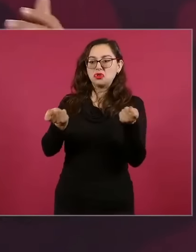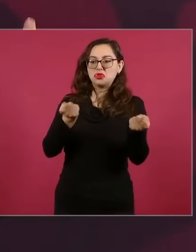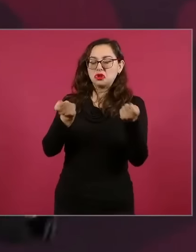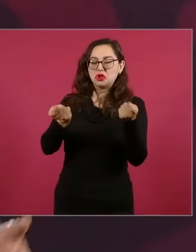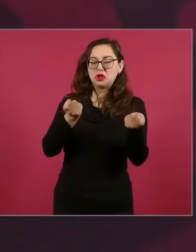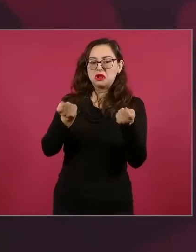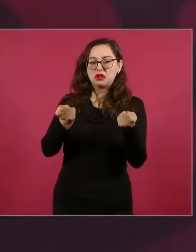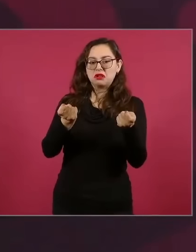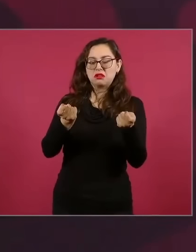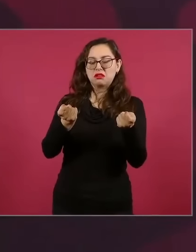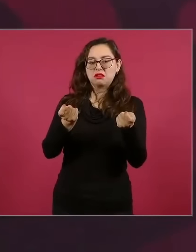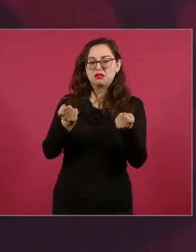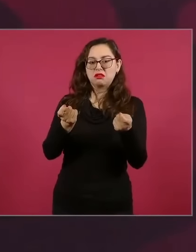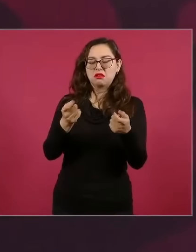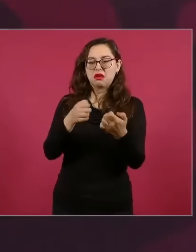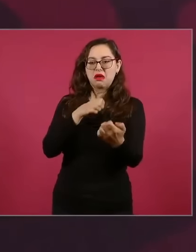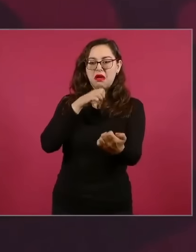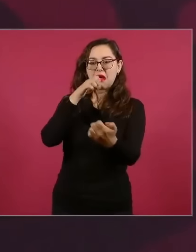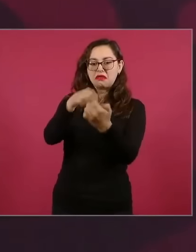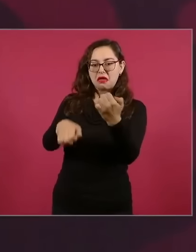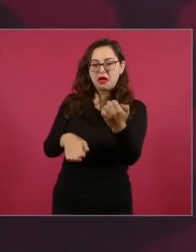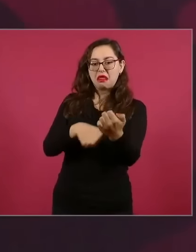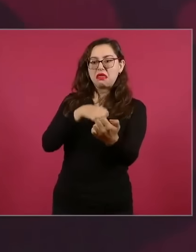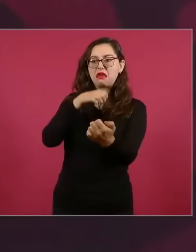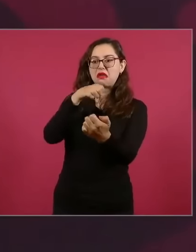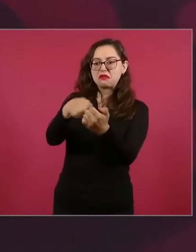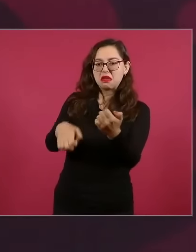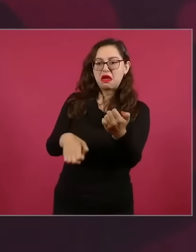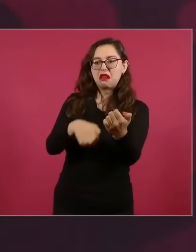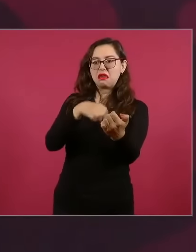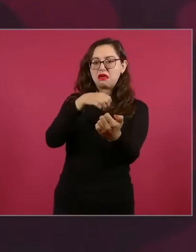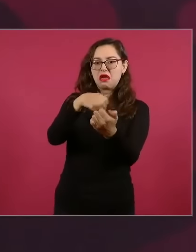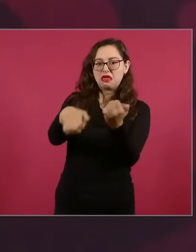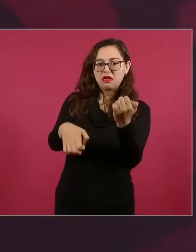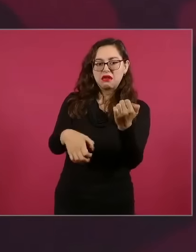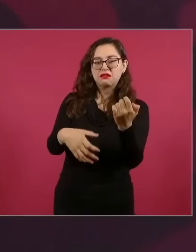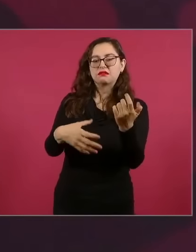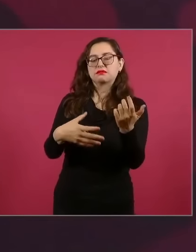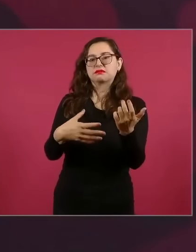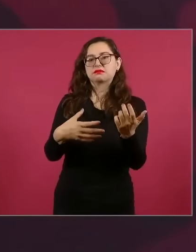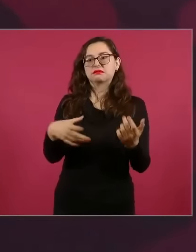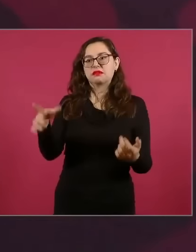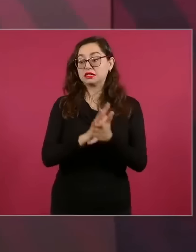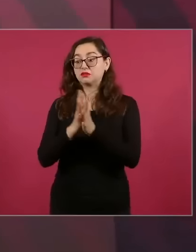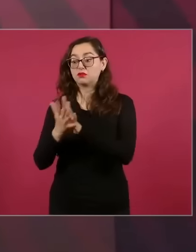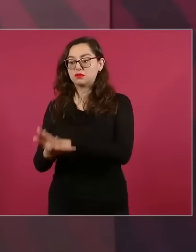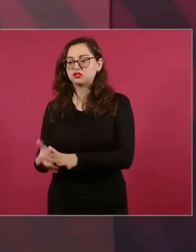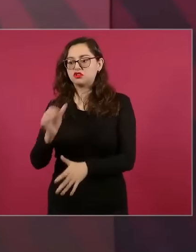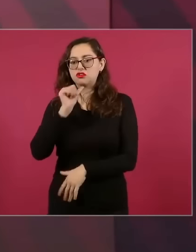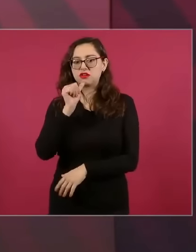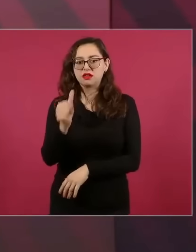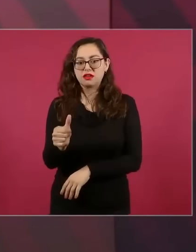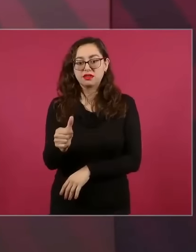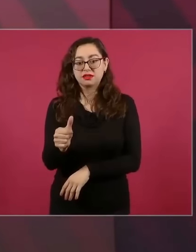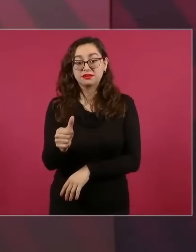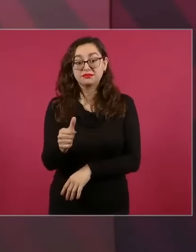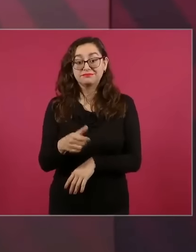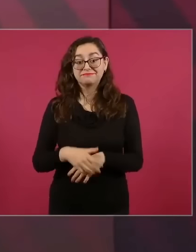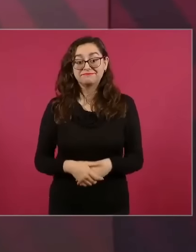este detener la transformación del país y se